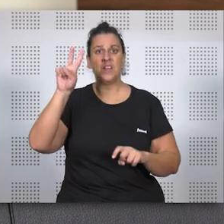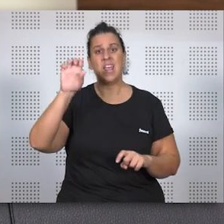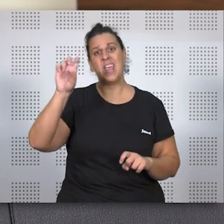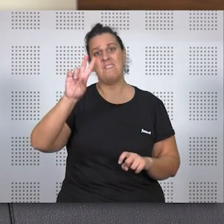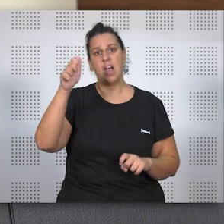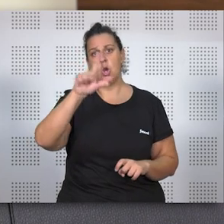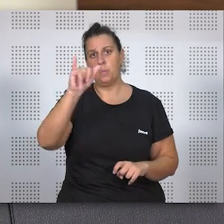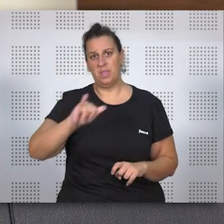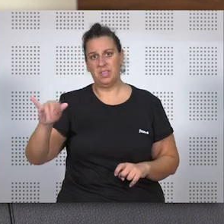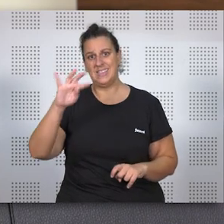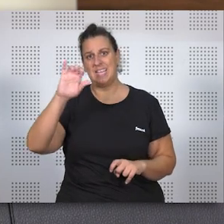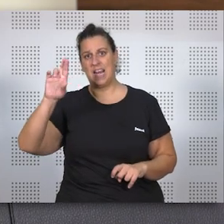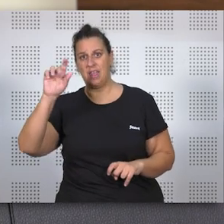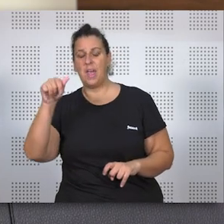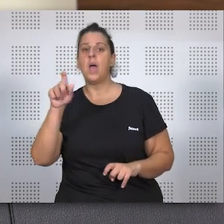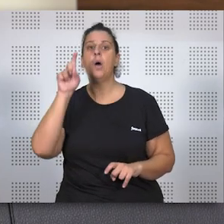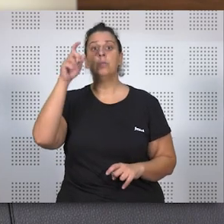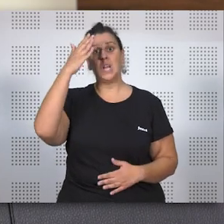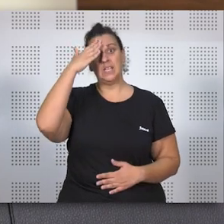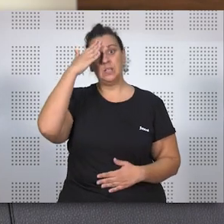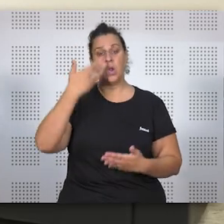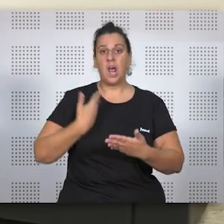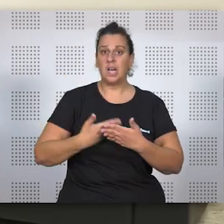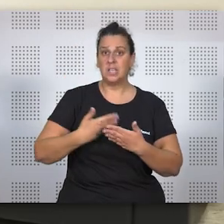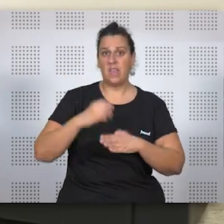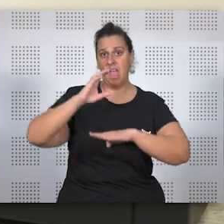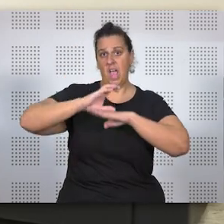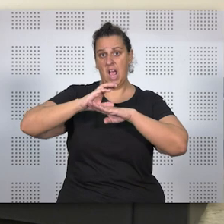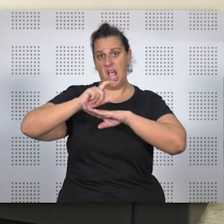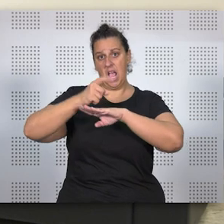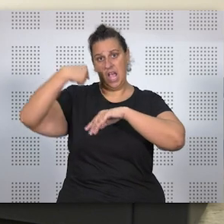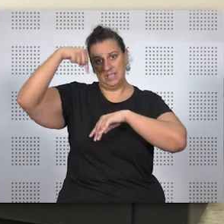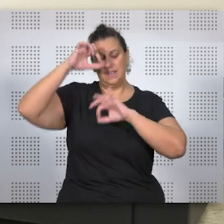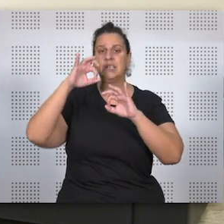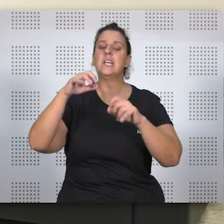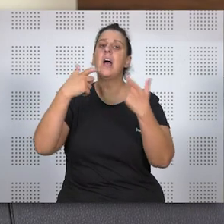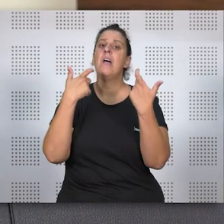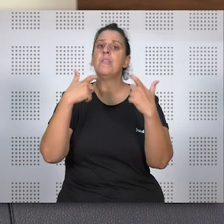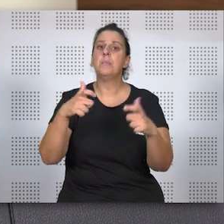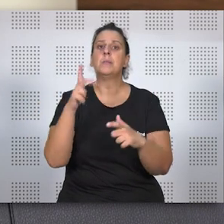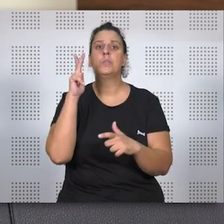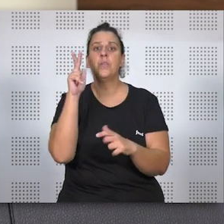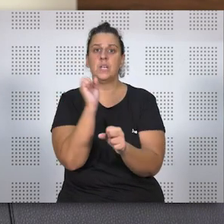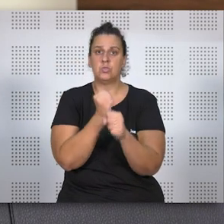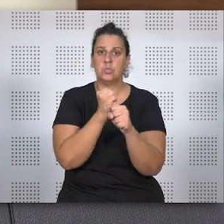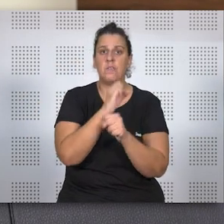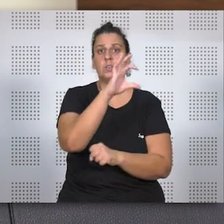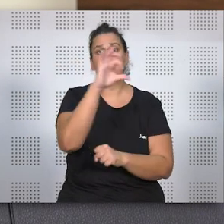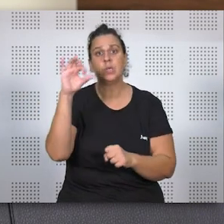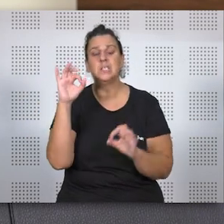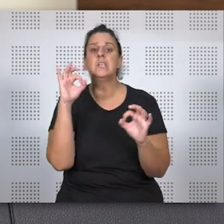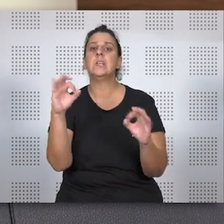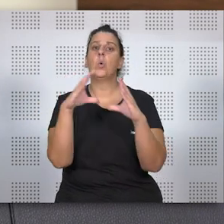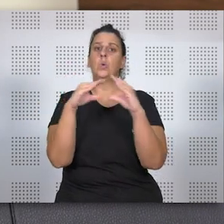Terrada, ella es profesora titular acreditada catedrática del Departamento de Derecho del Trabajo y de la Seguridad Social de la Universidad de